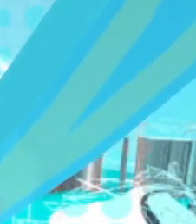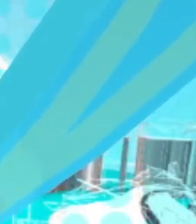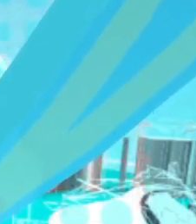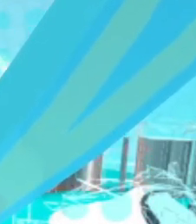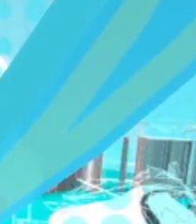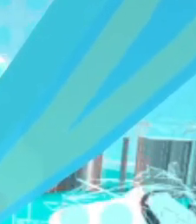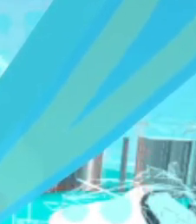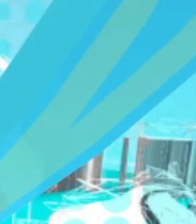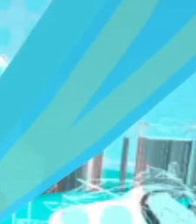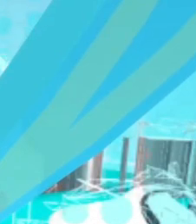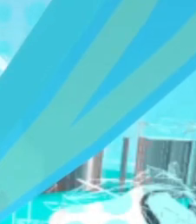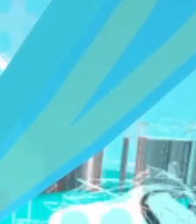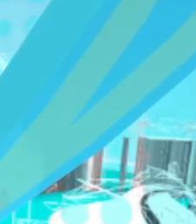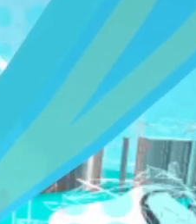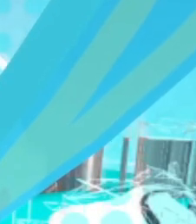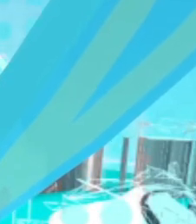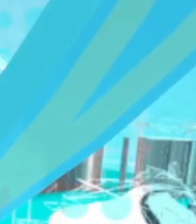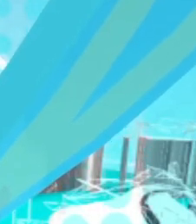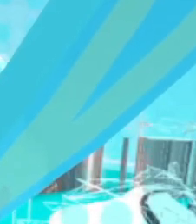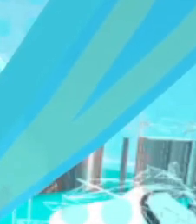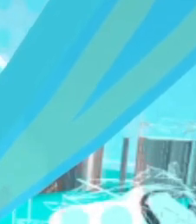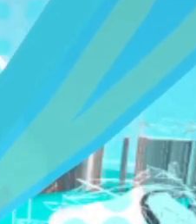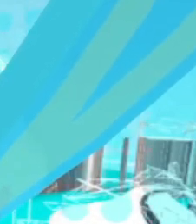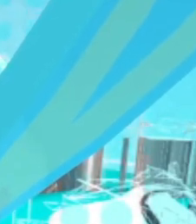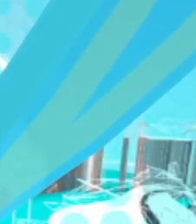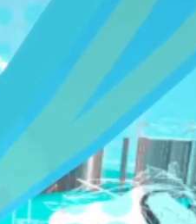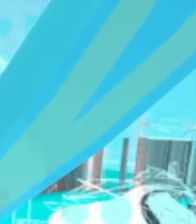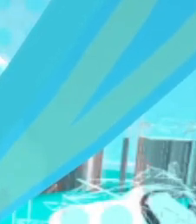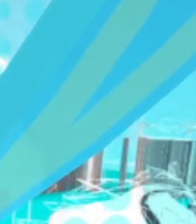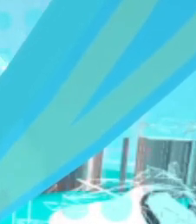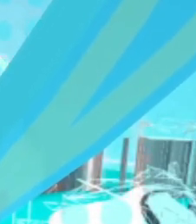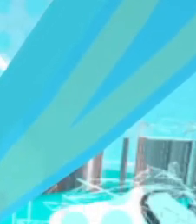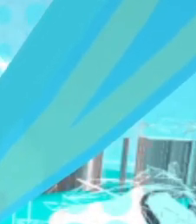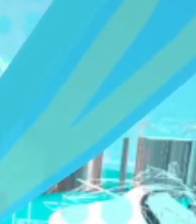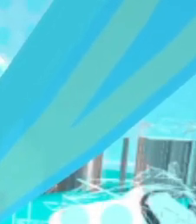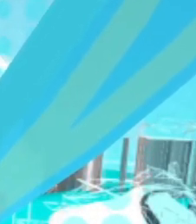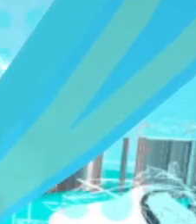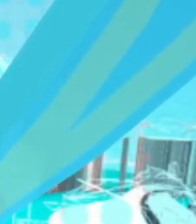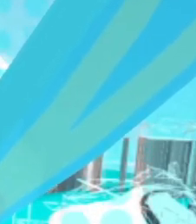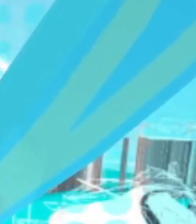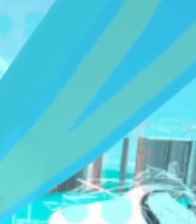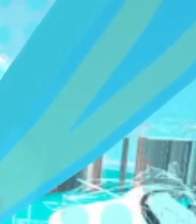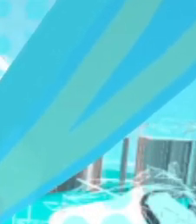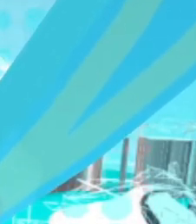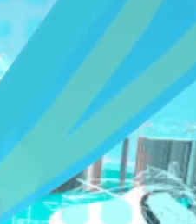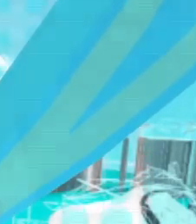622 colones con 98 céntimos.